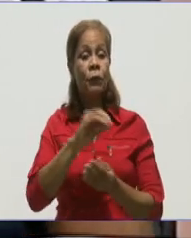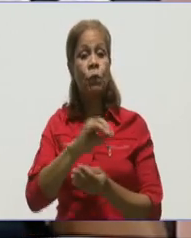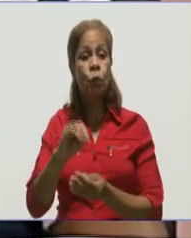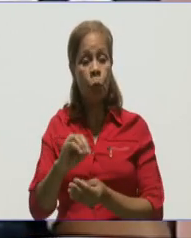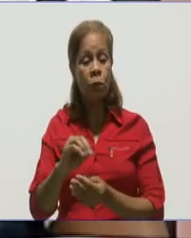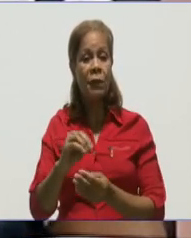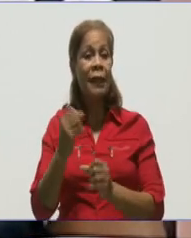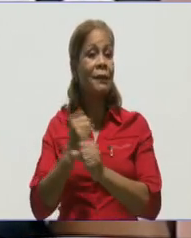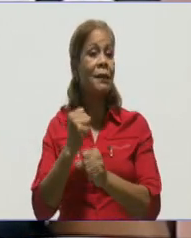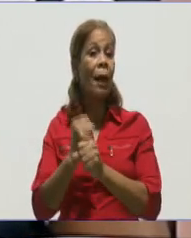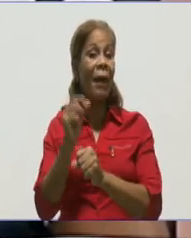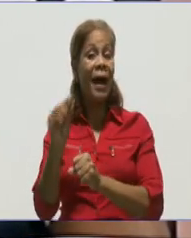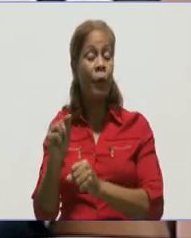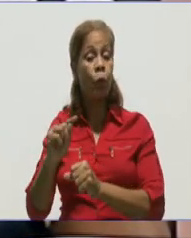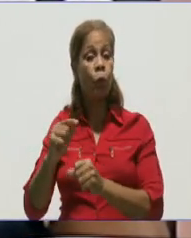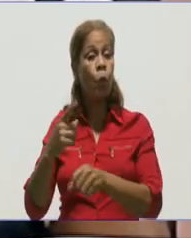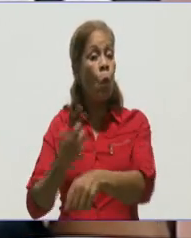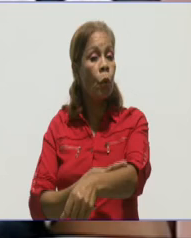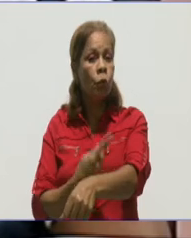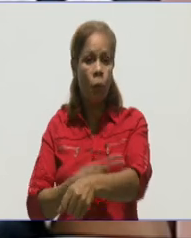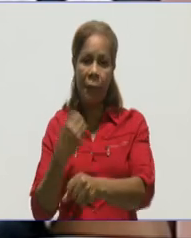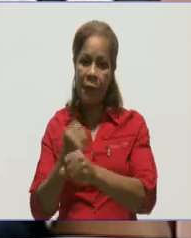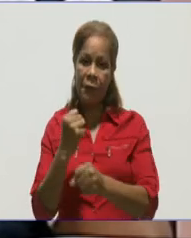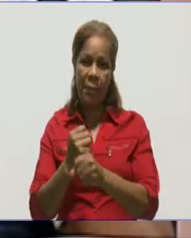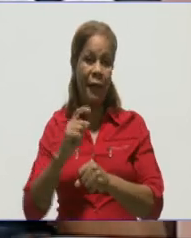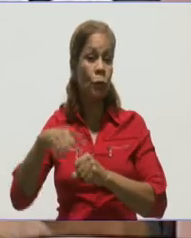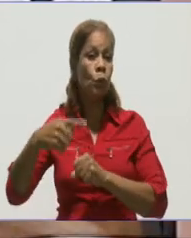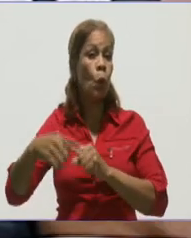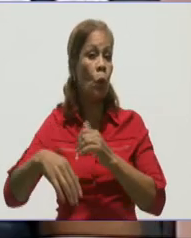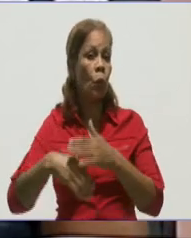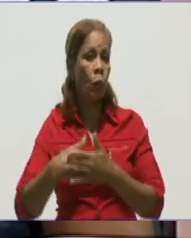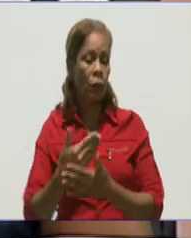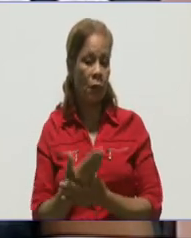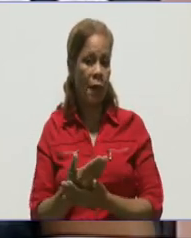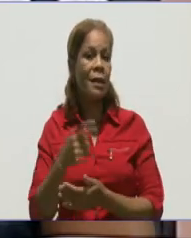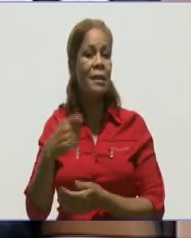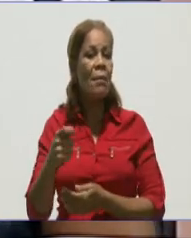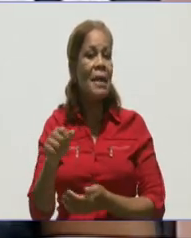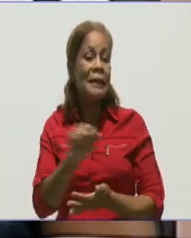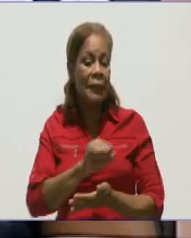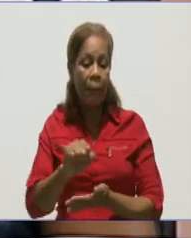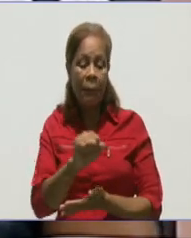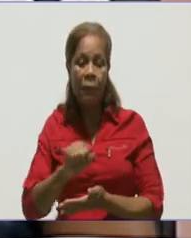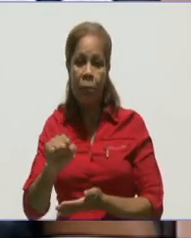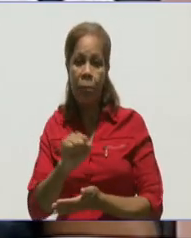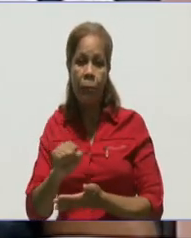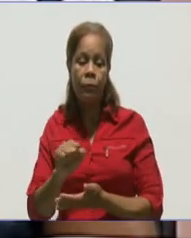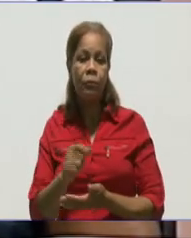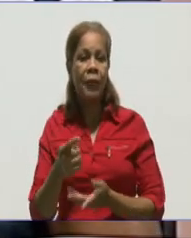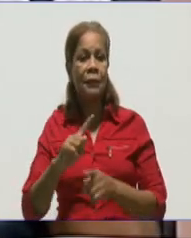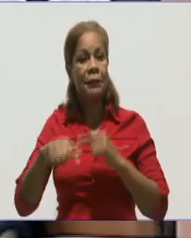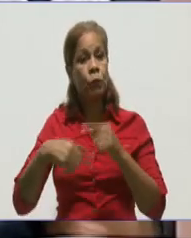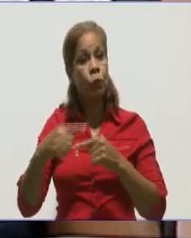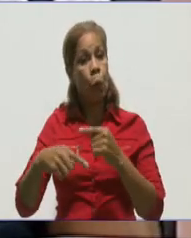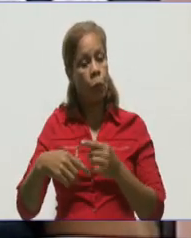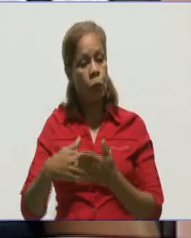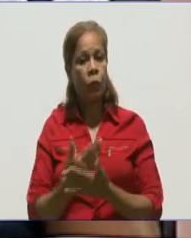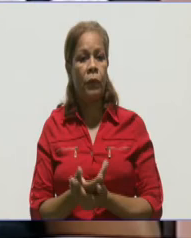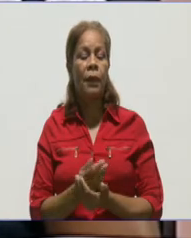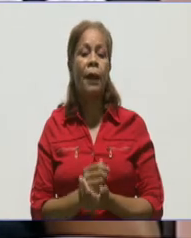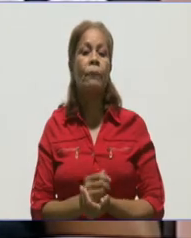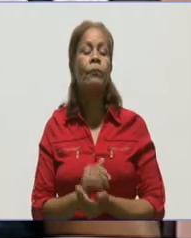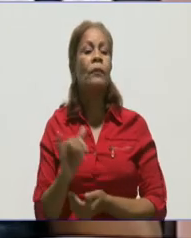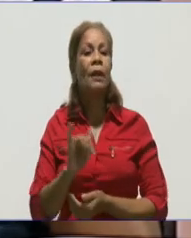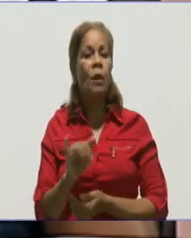de este virus se transmite solamente por vía respiratoria, también se transmite por vía contacto. Y entonces, tenemos que